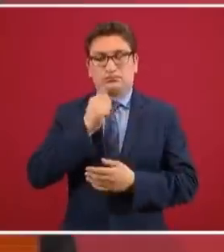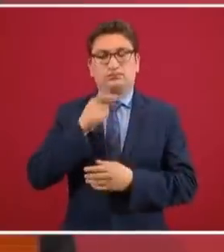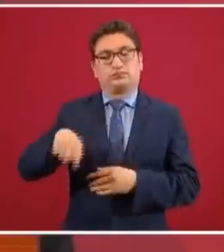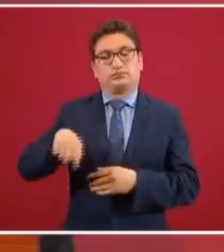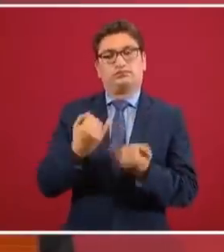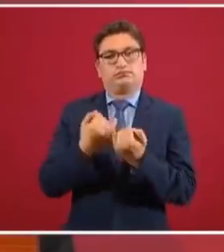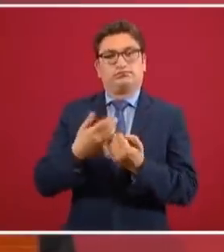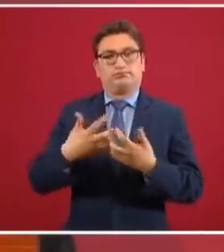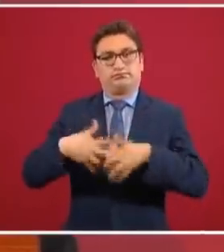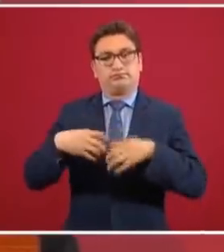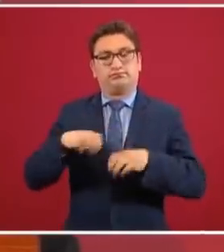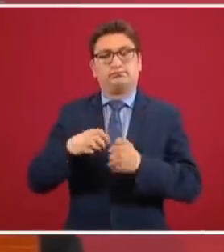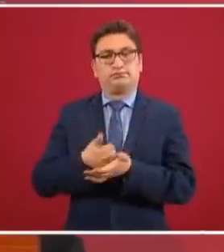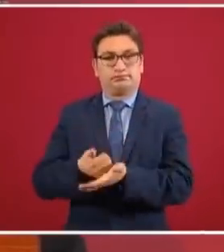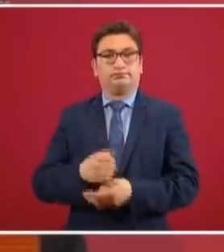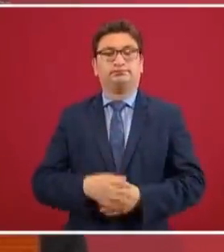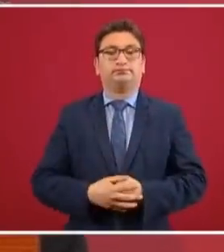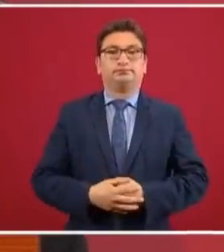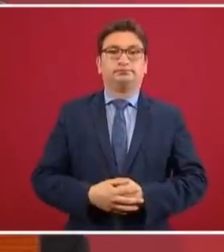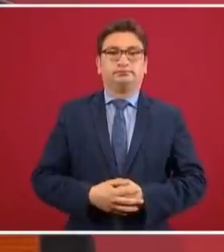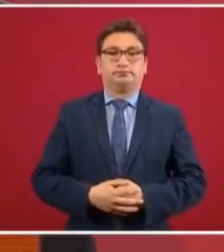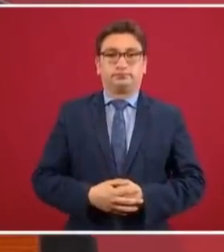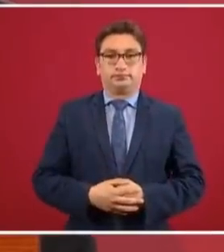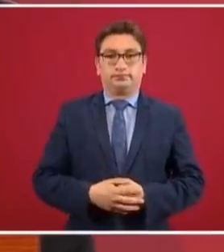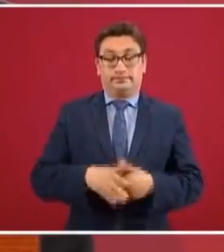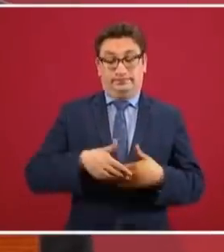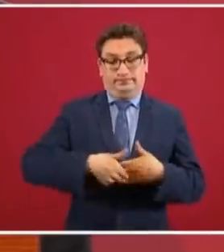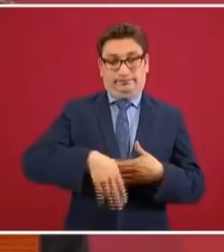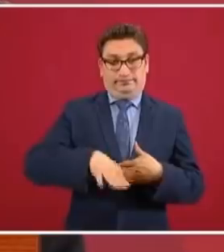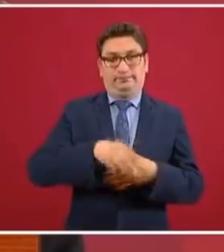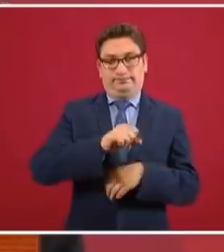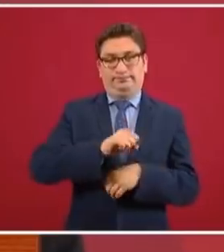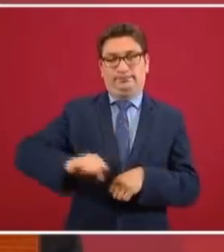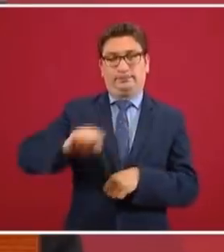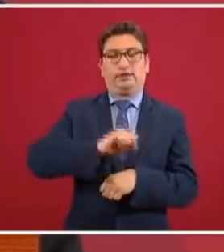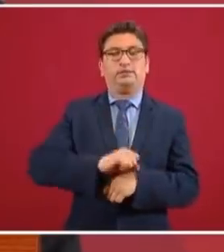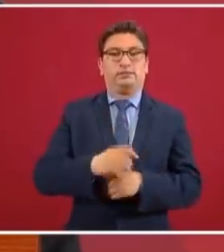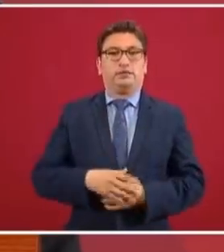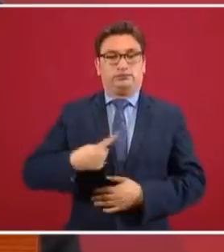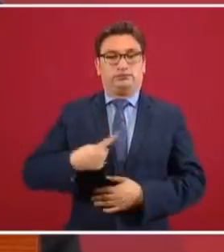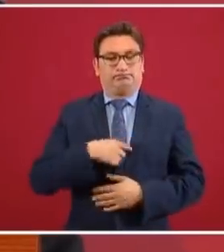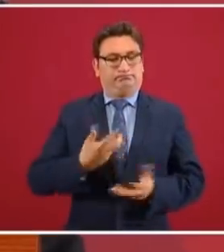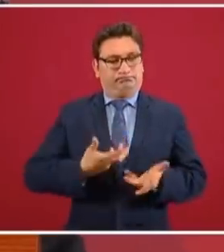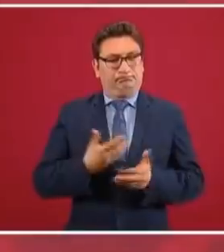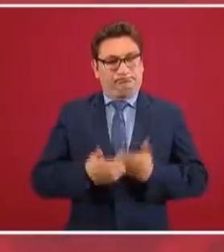En esta semana vamos a avanzar mucho,